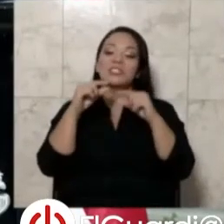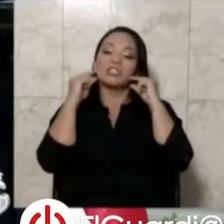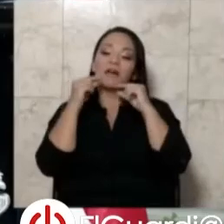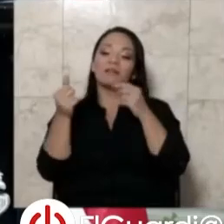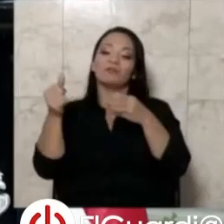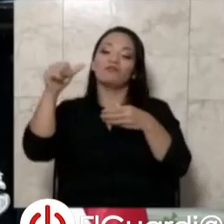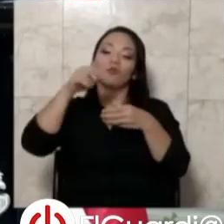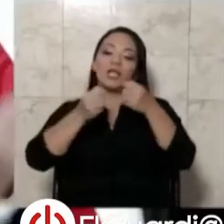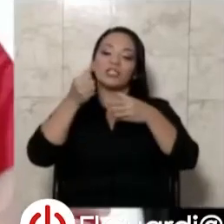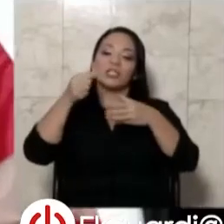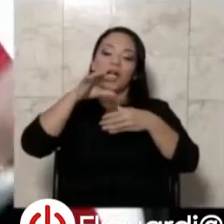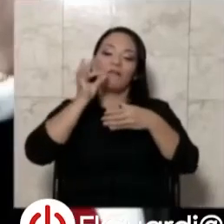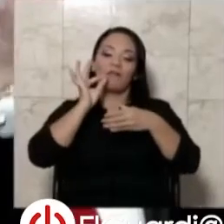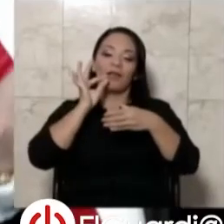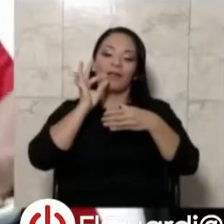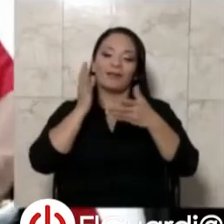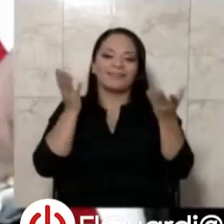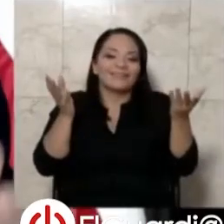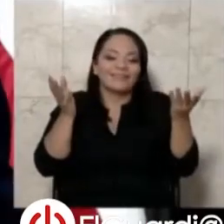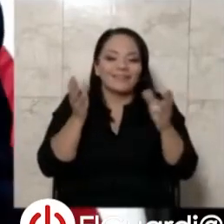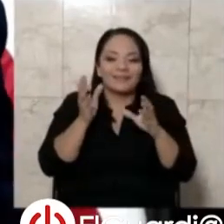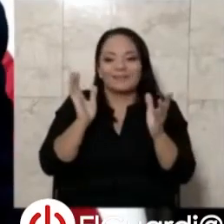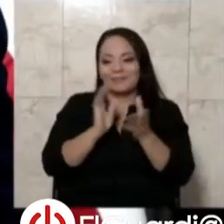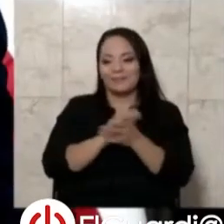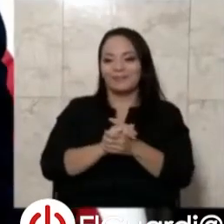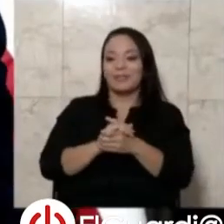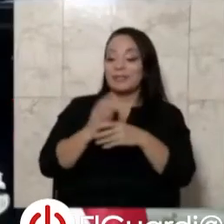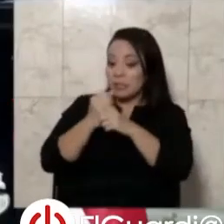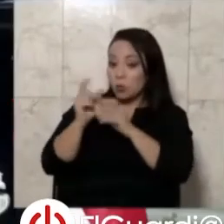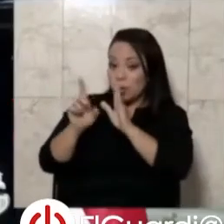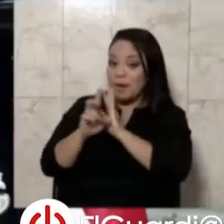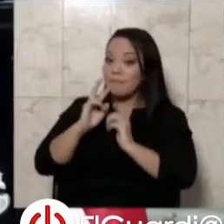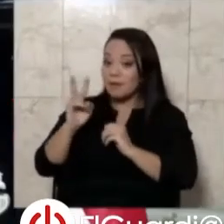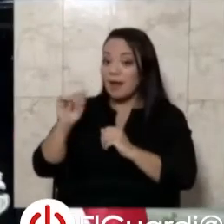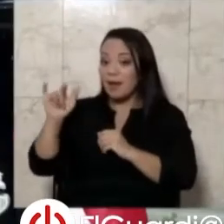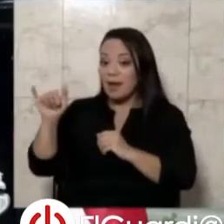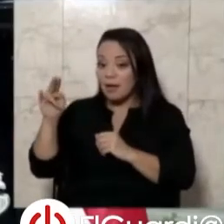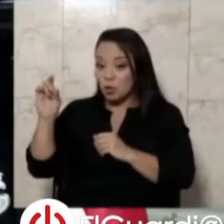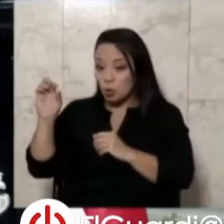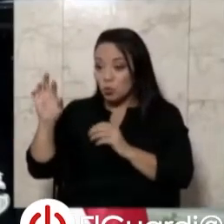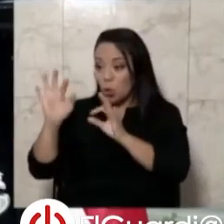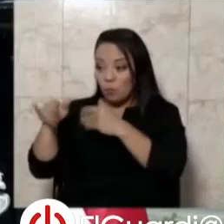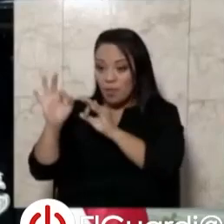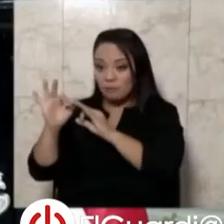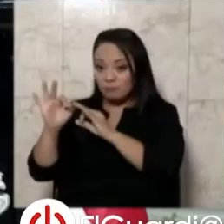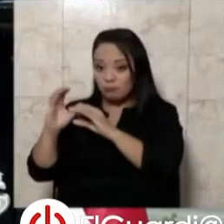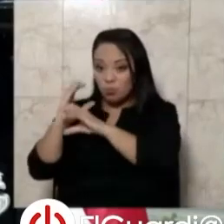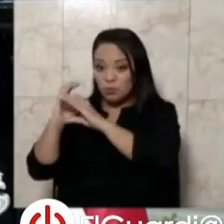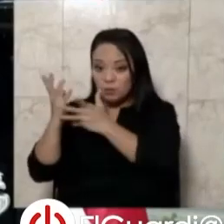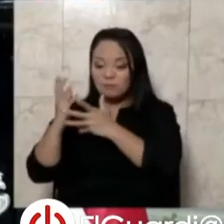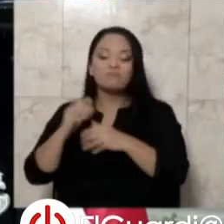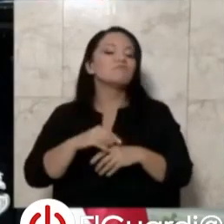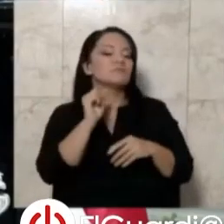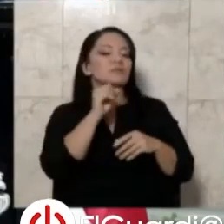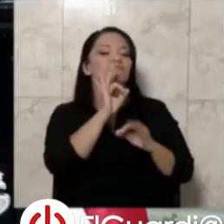había que hacerlo, se hizo bajo la ley. ¿Cierto o don Alejandro? Así es. Ok, nada más.